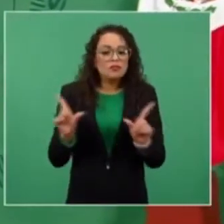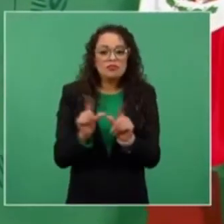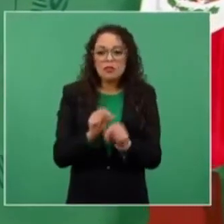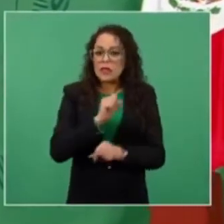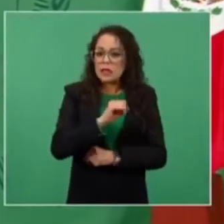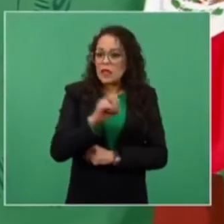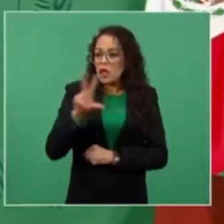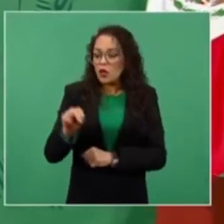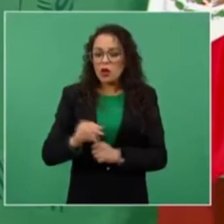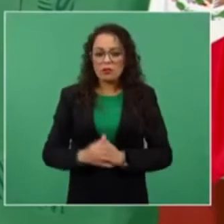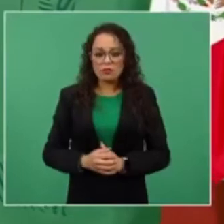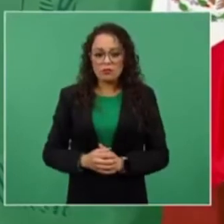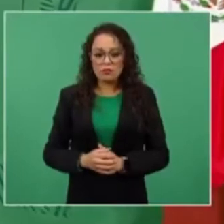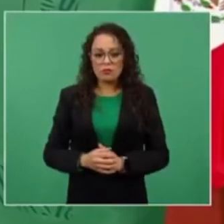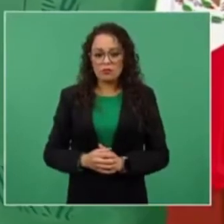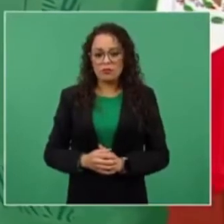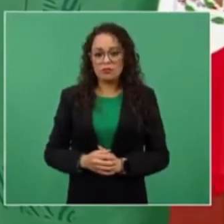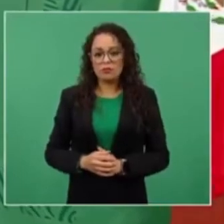que se vaya